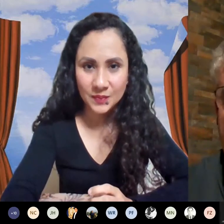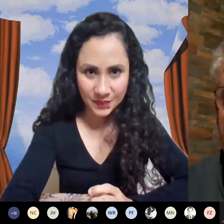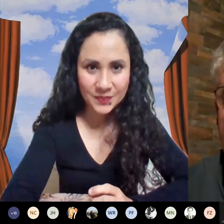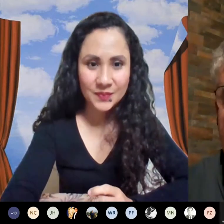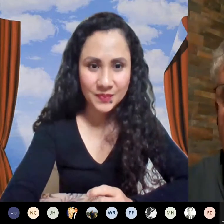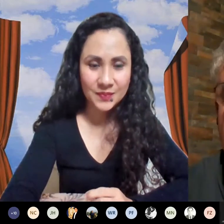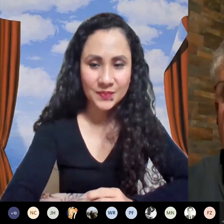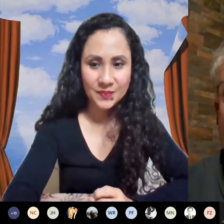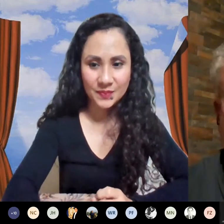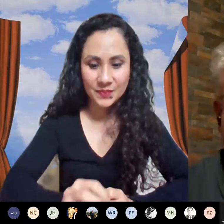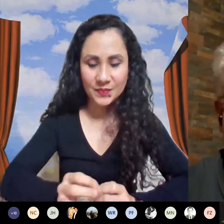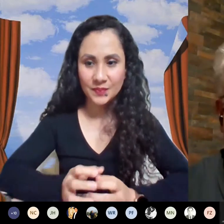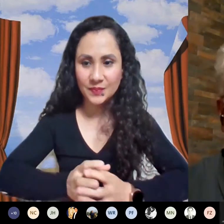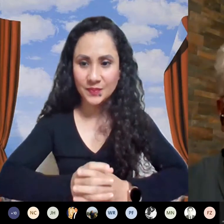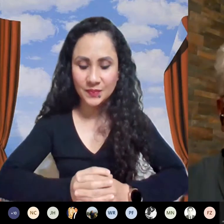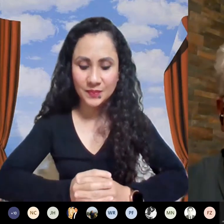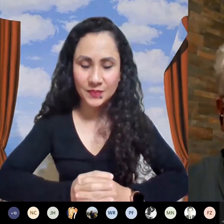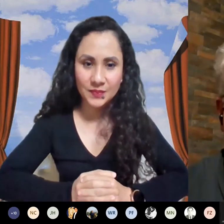lectura